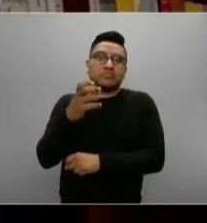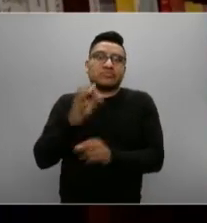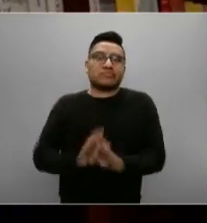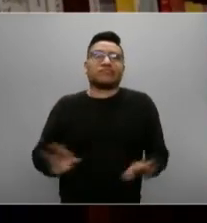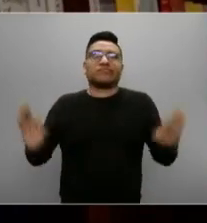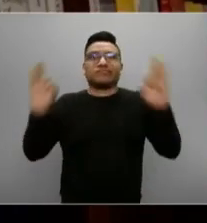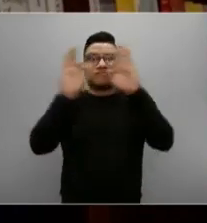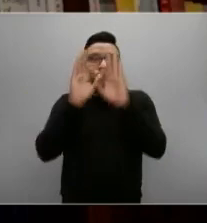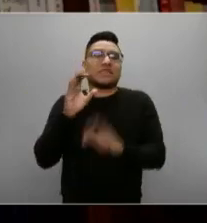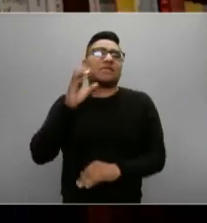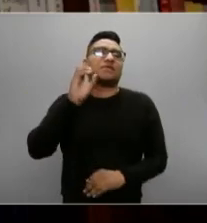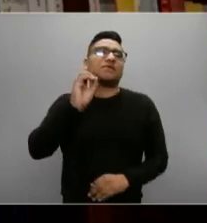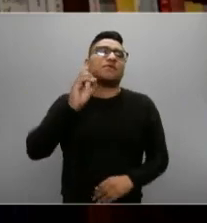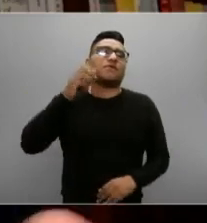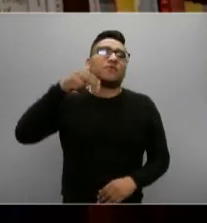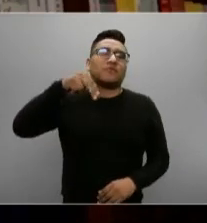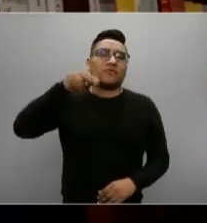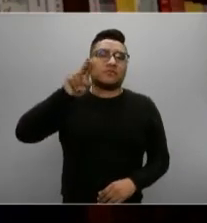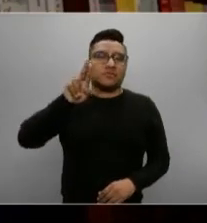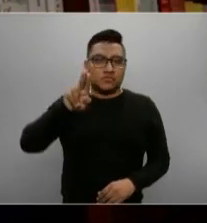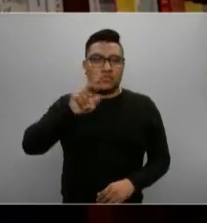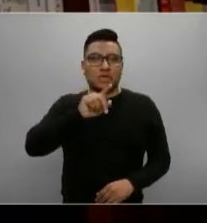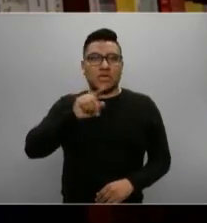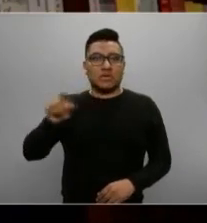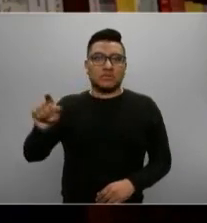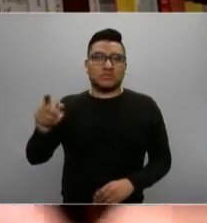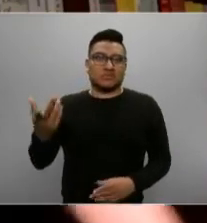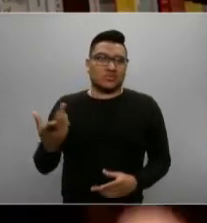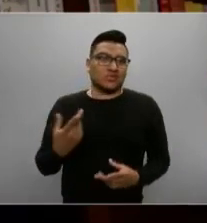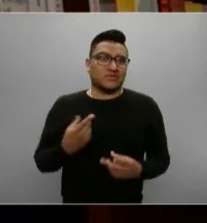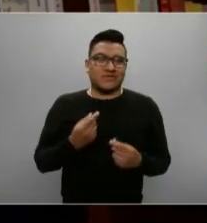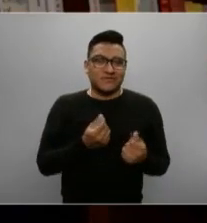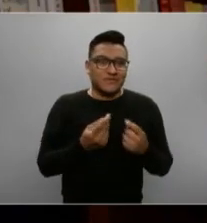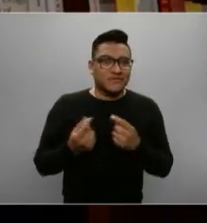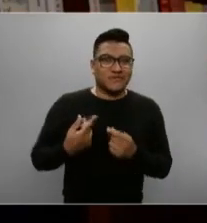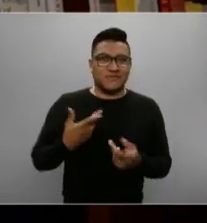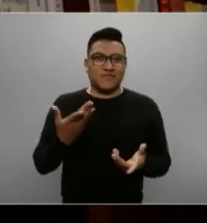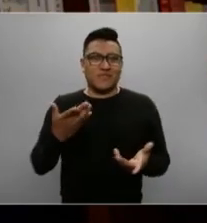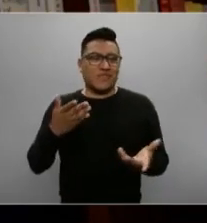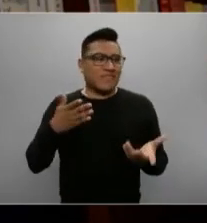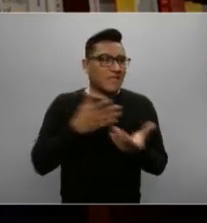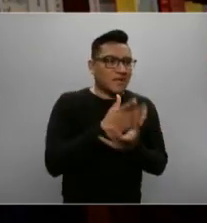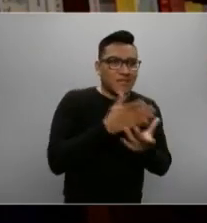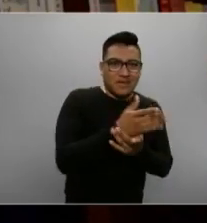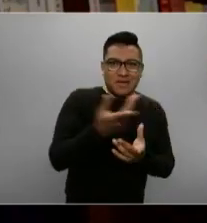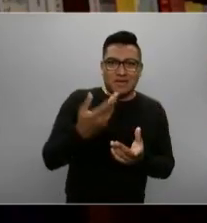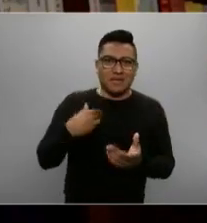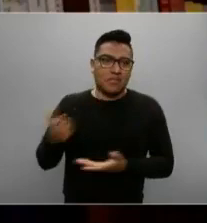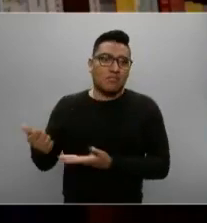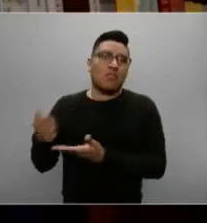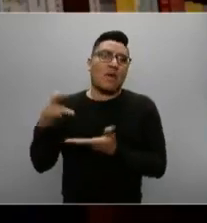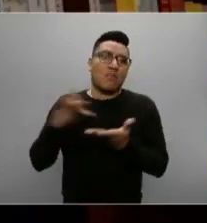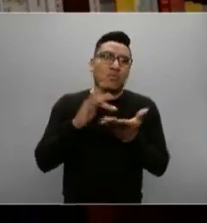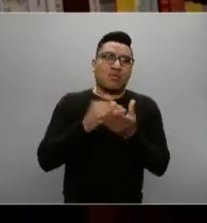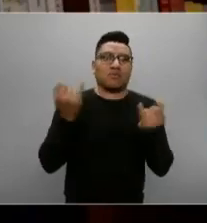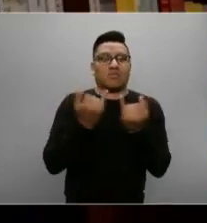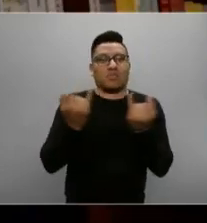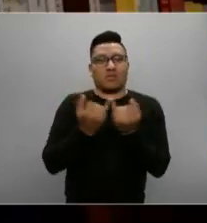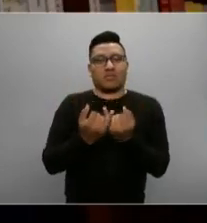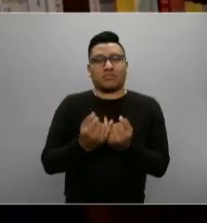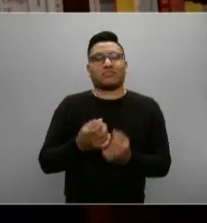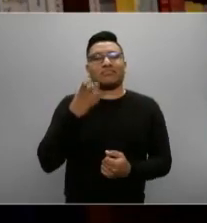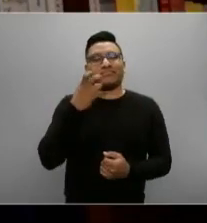asumiera un papel más activo. A partir de ello fue que estas ideas las